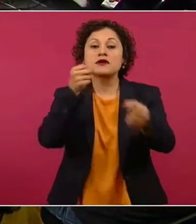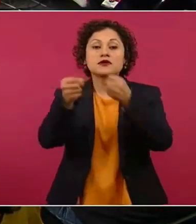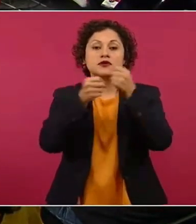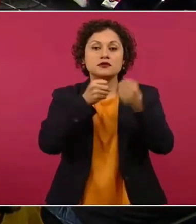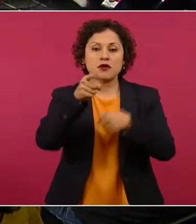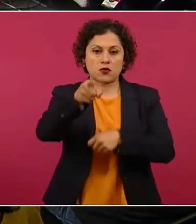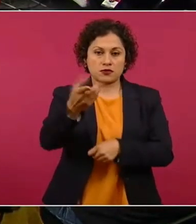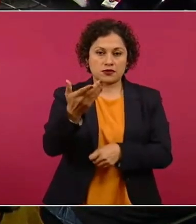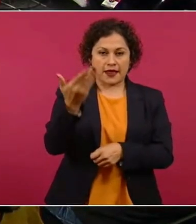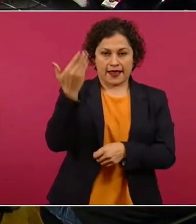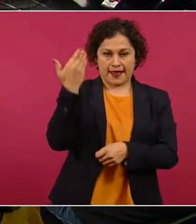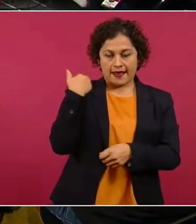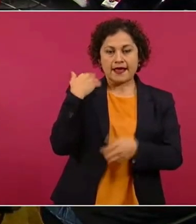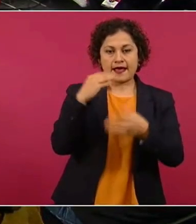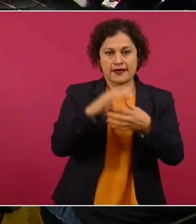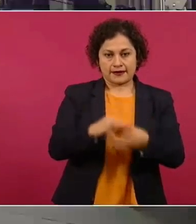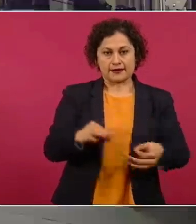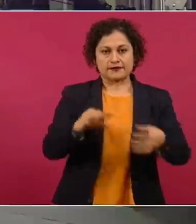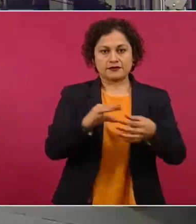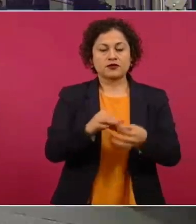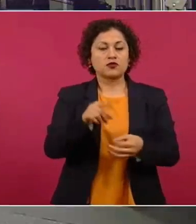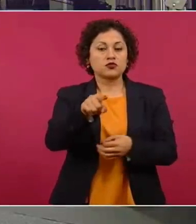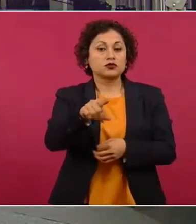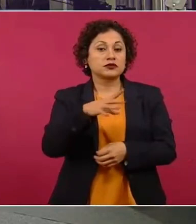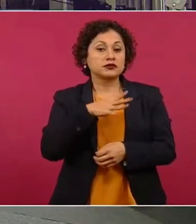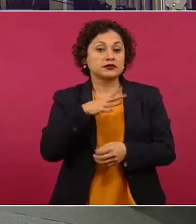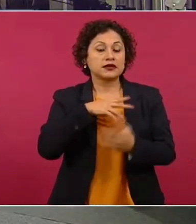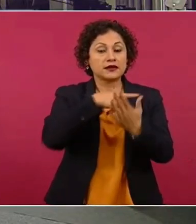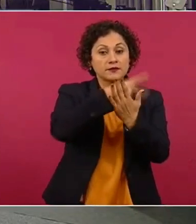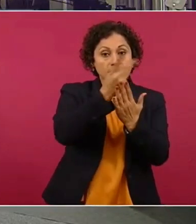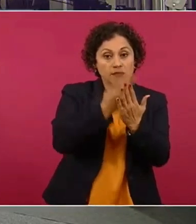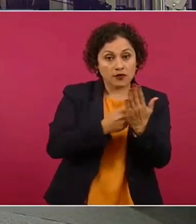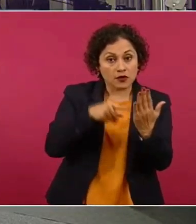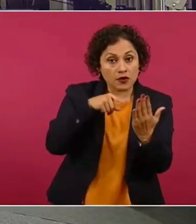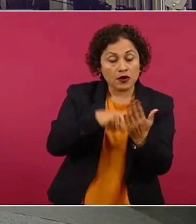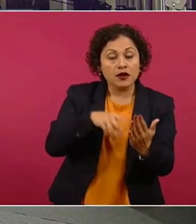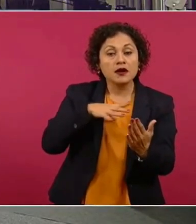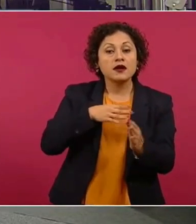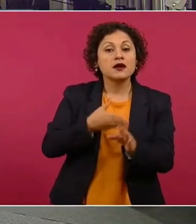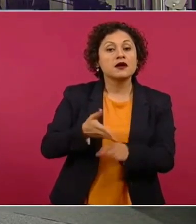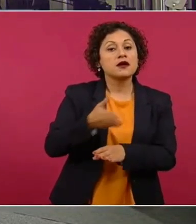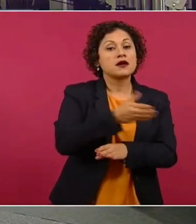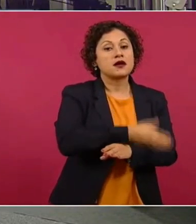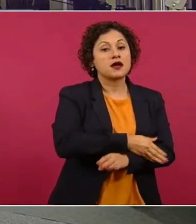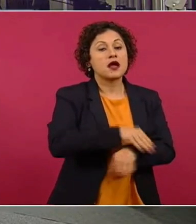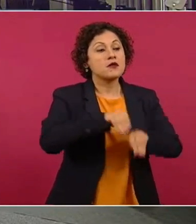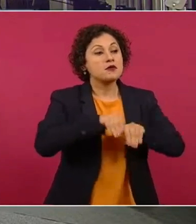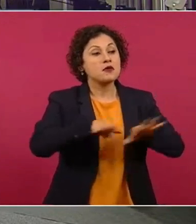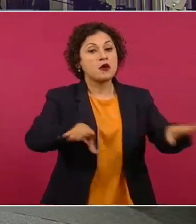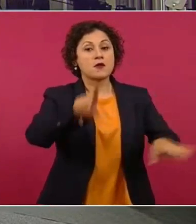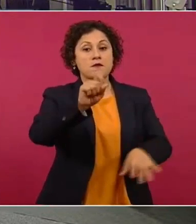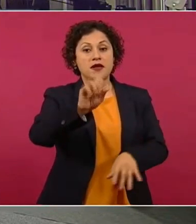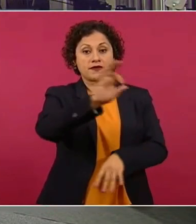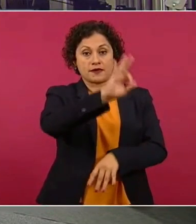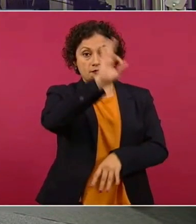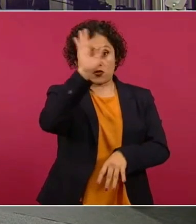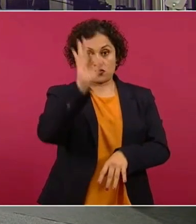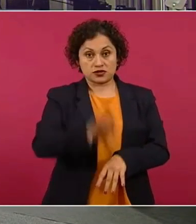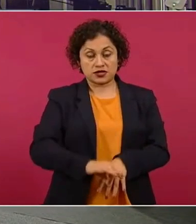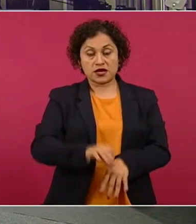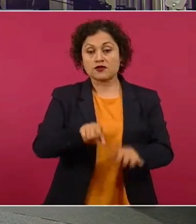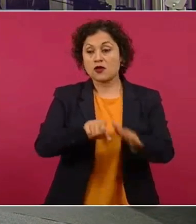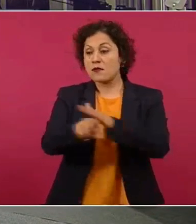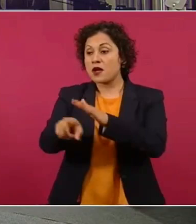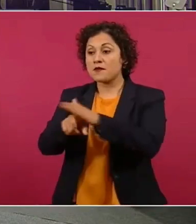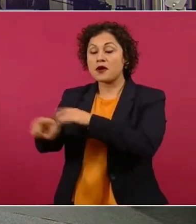comentó, bueno, tiene un programa que del 20% de la publicidad que se le daba a los medios de comunicación era para un fondo en el IMSS para